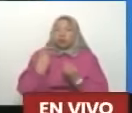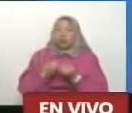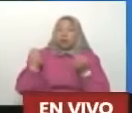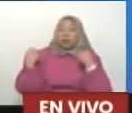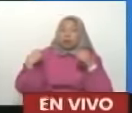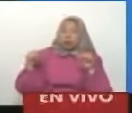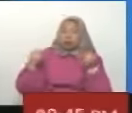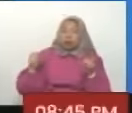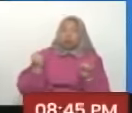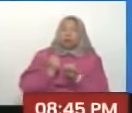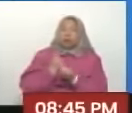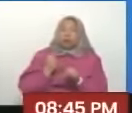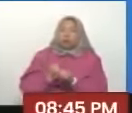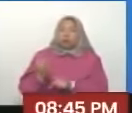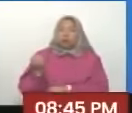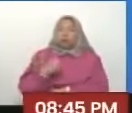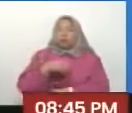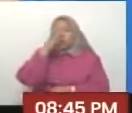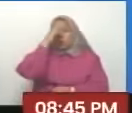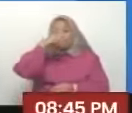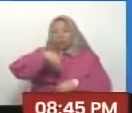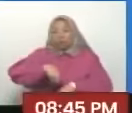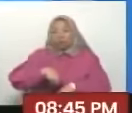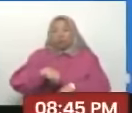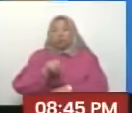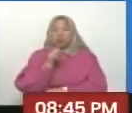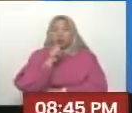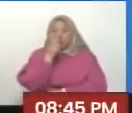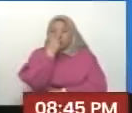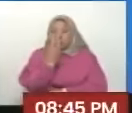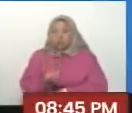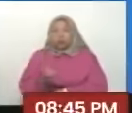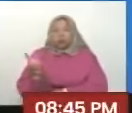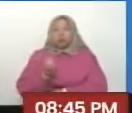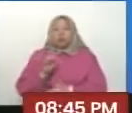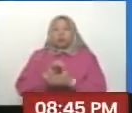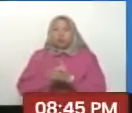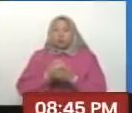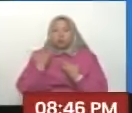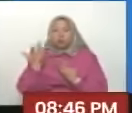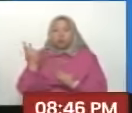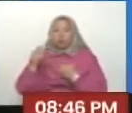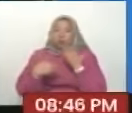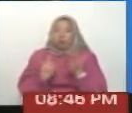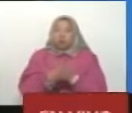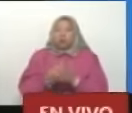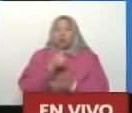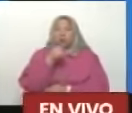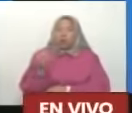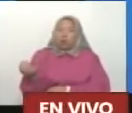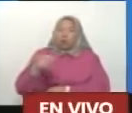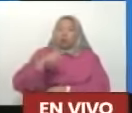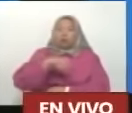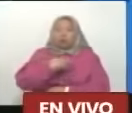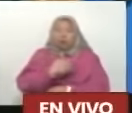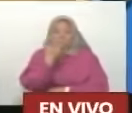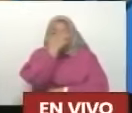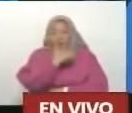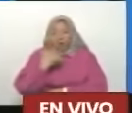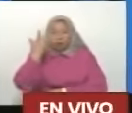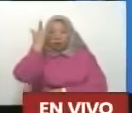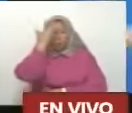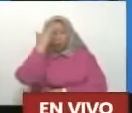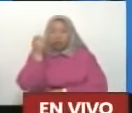praxis ha sido el mayor de los aportes de la visita de estos compañeros y compañeras que vinieron desde tan lejos, desde África, desde